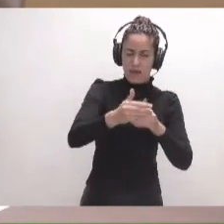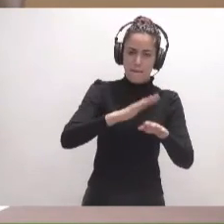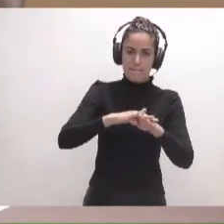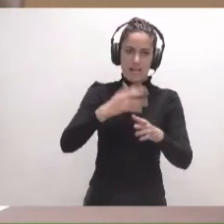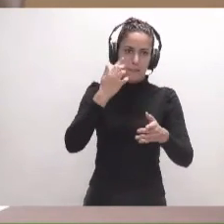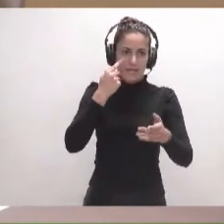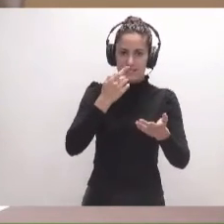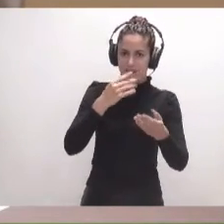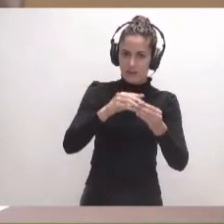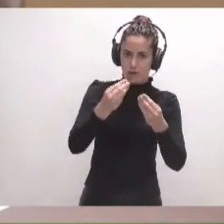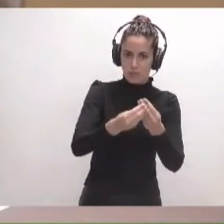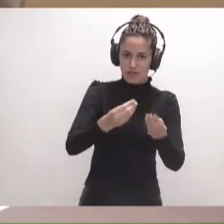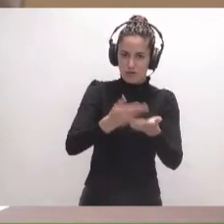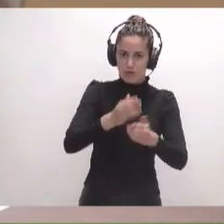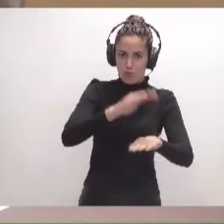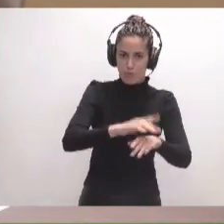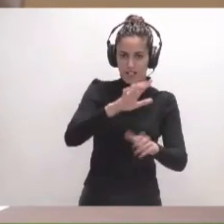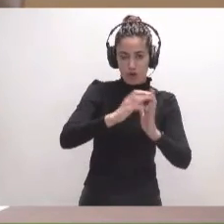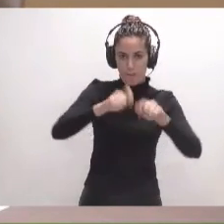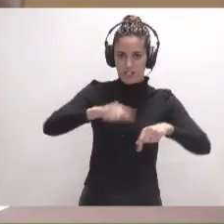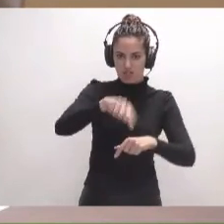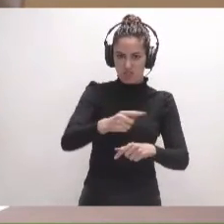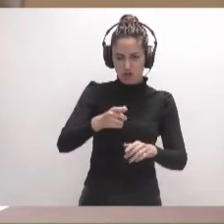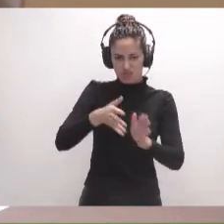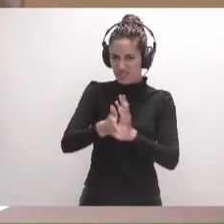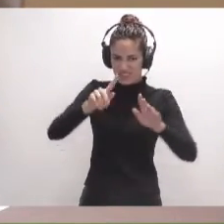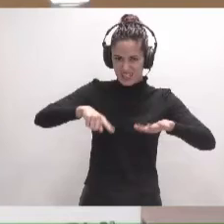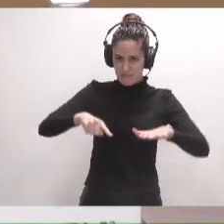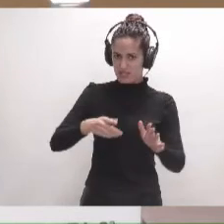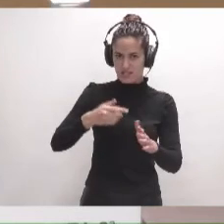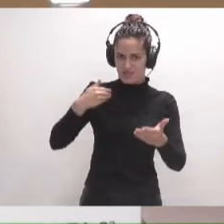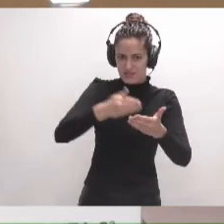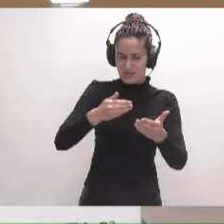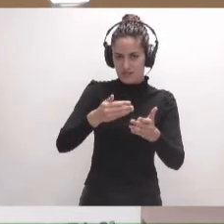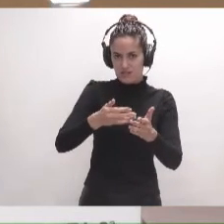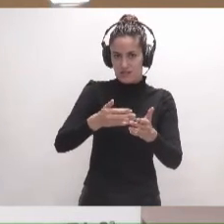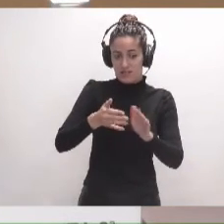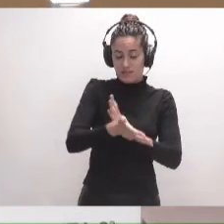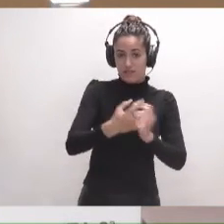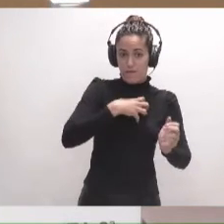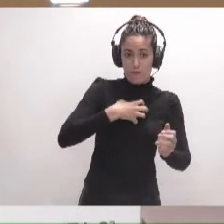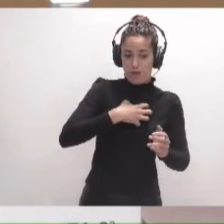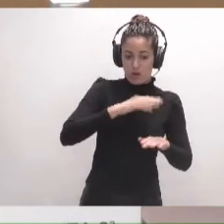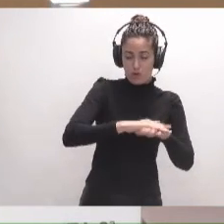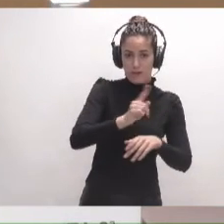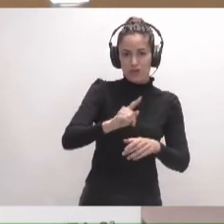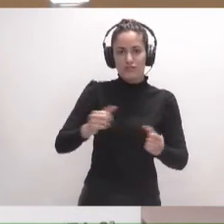papeles cumplían el convenio. Seis meses. La enacción no es de unos funcionarios, sino de la dirección política.